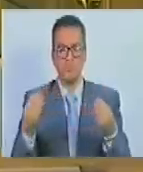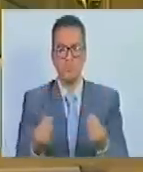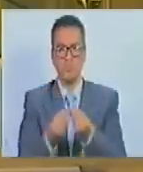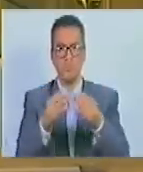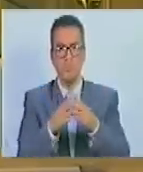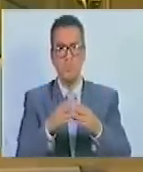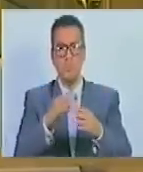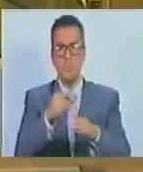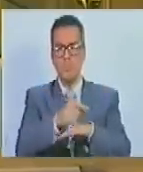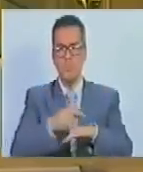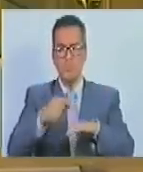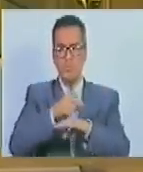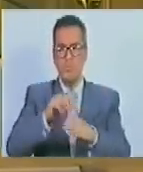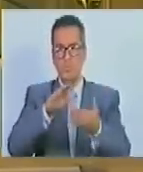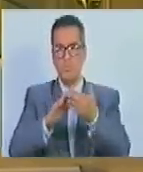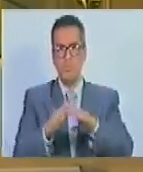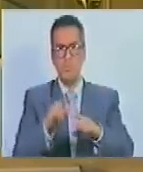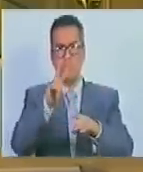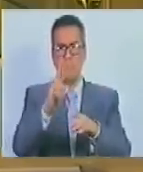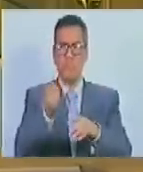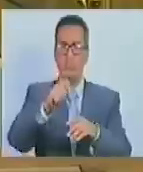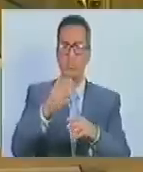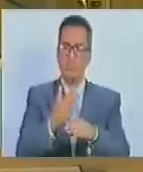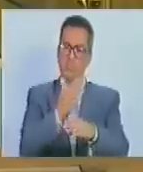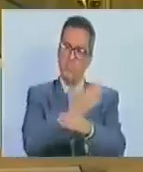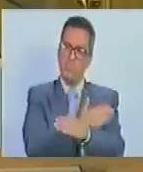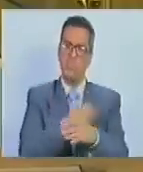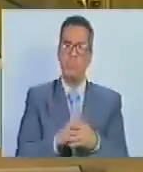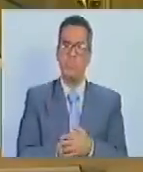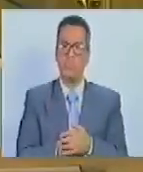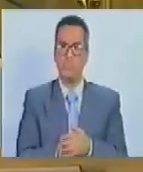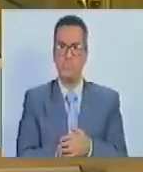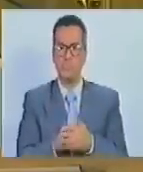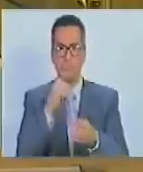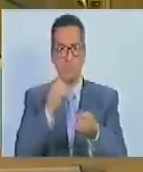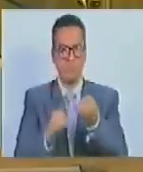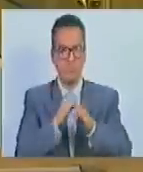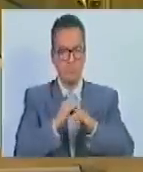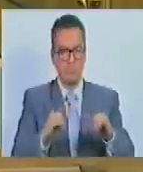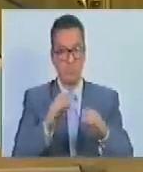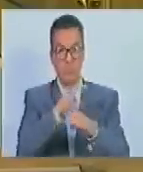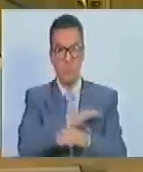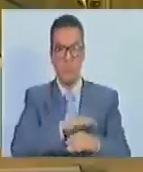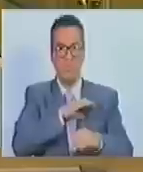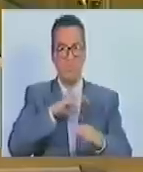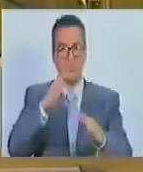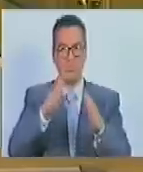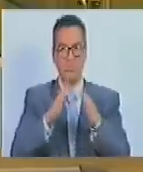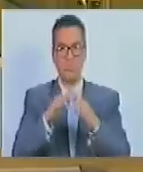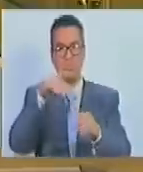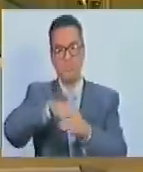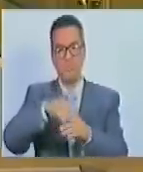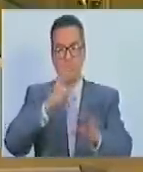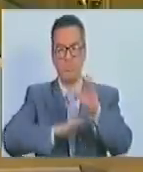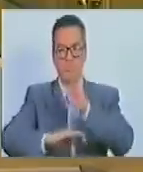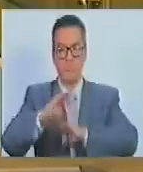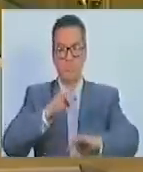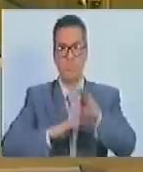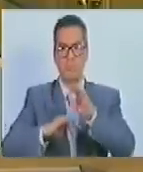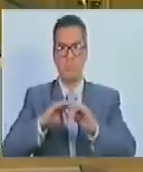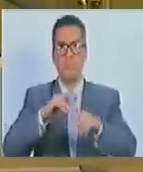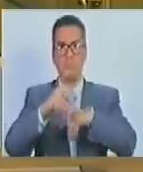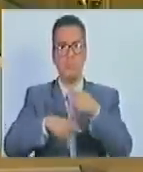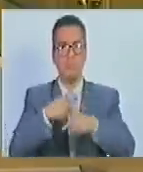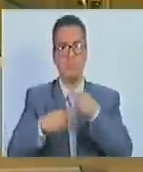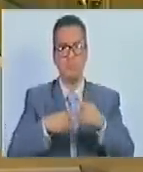Gobierno Comunal con dos meses de anticipación el cese de las funciones de la Comisión Electoral a los fines de la preparación del